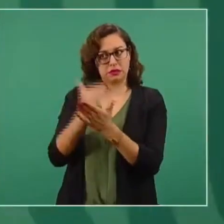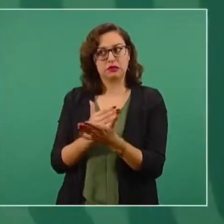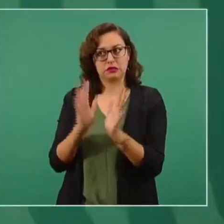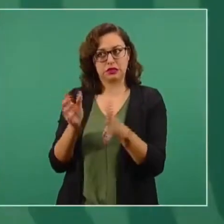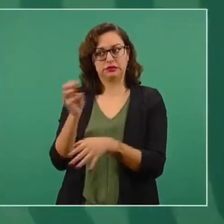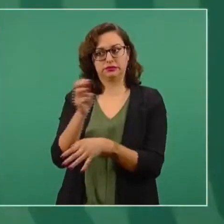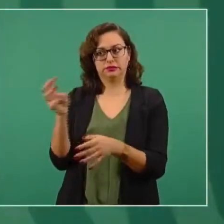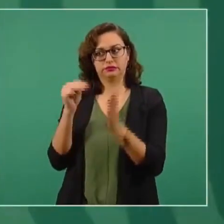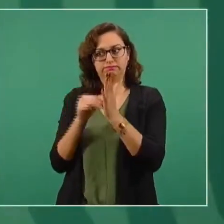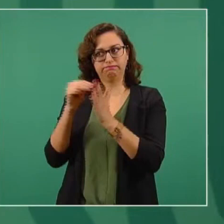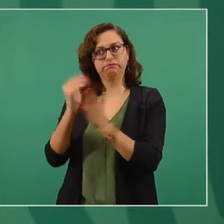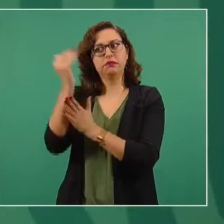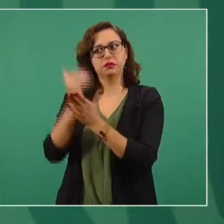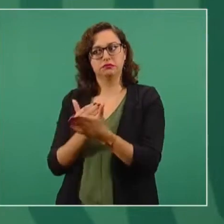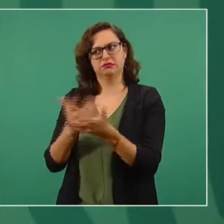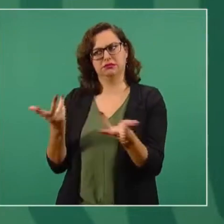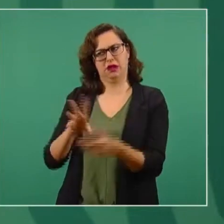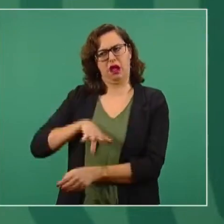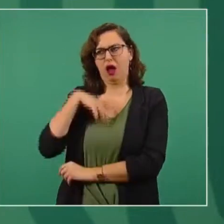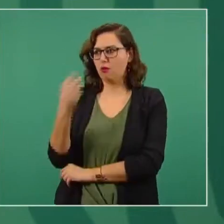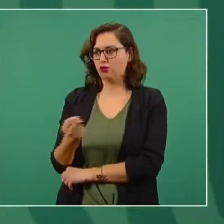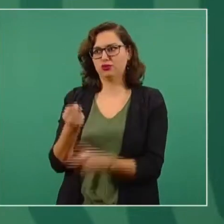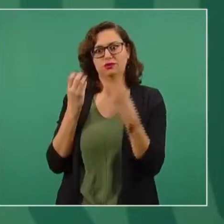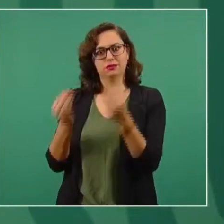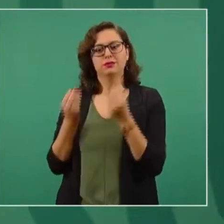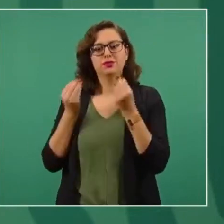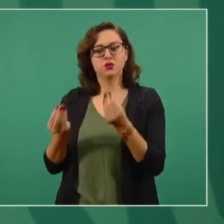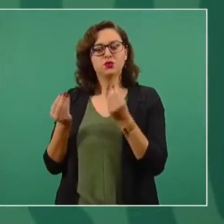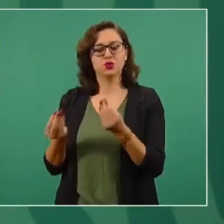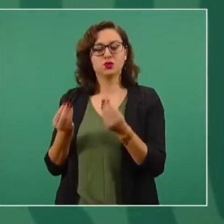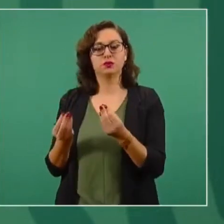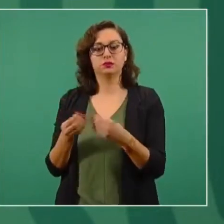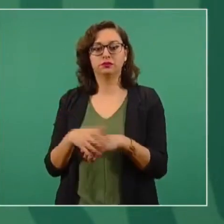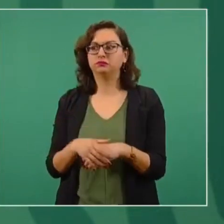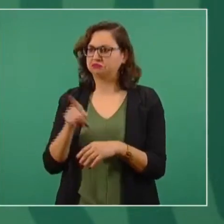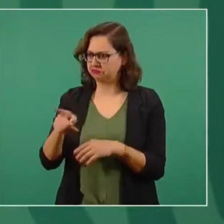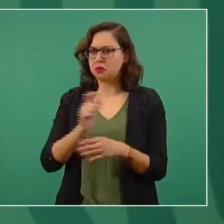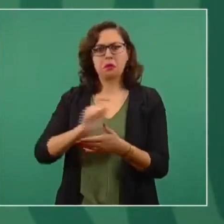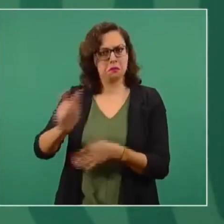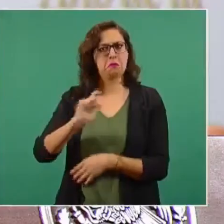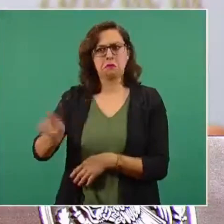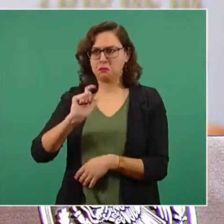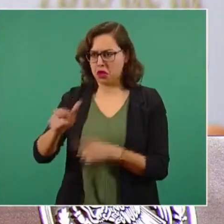porque era mucho, van a seguir ganando